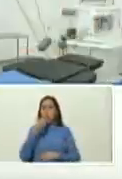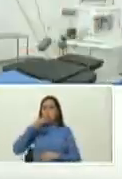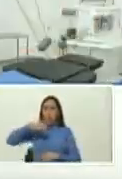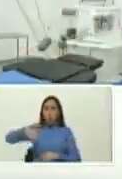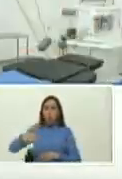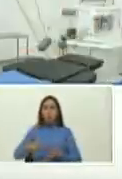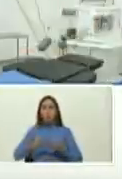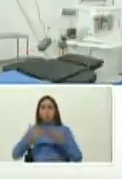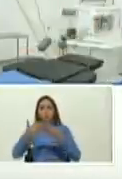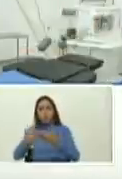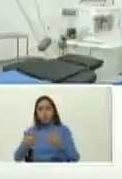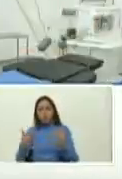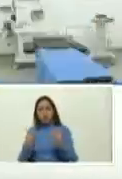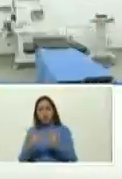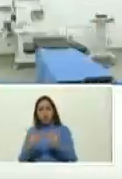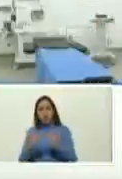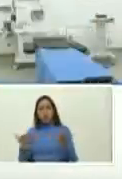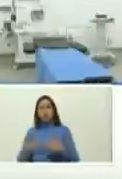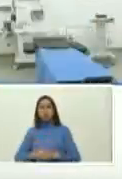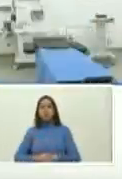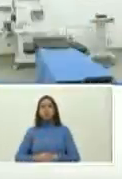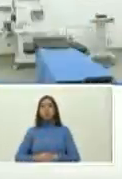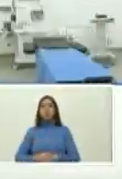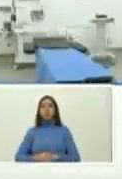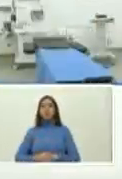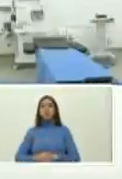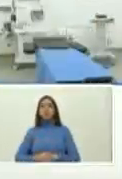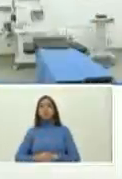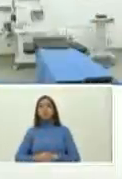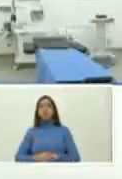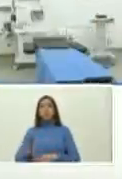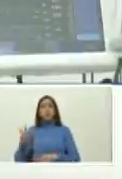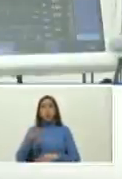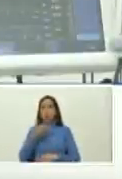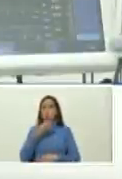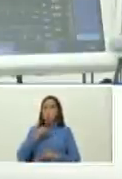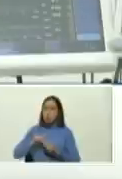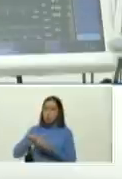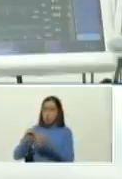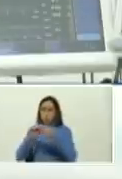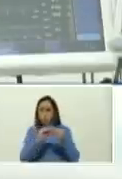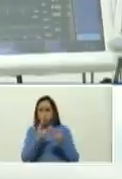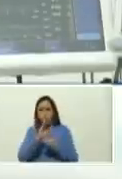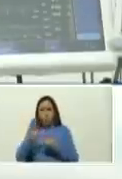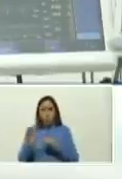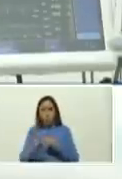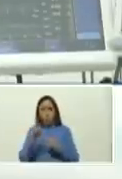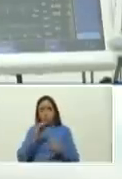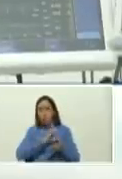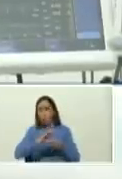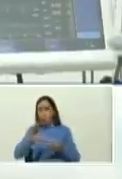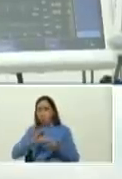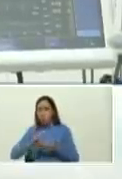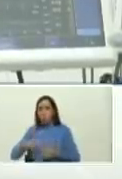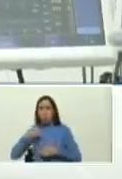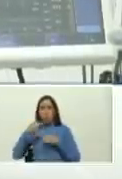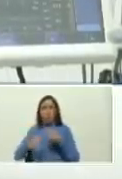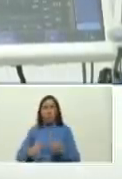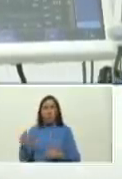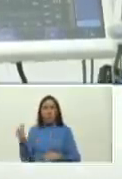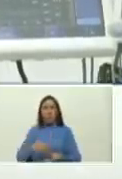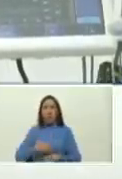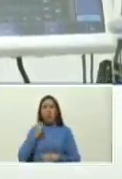pueblo en vivienda en la misión Venezuela Bella en la cultura invertir invertir en generación de empleo